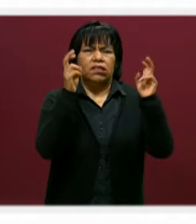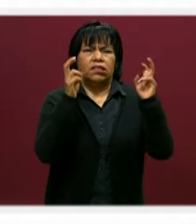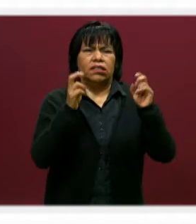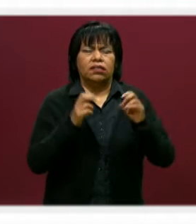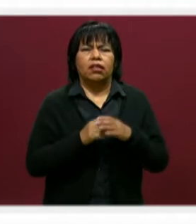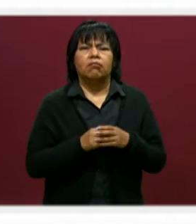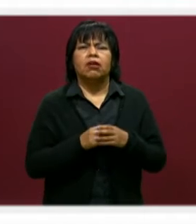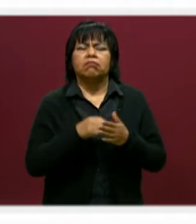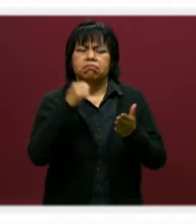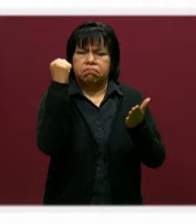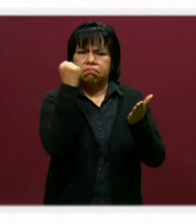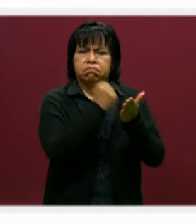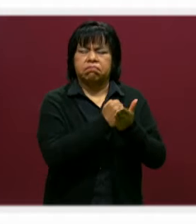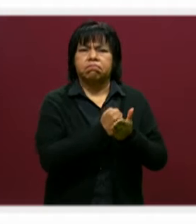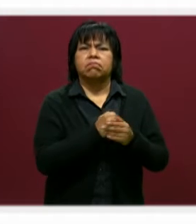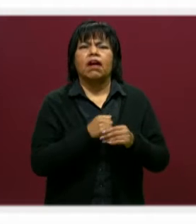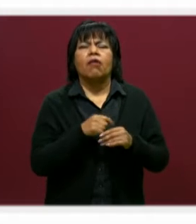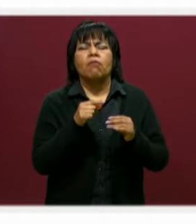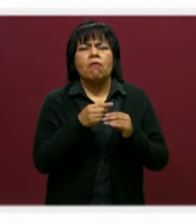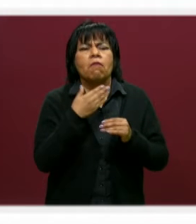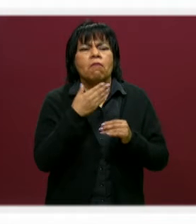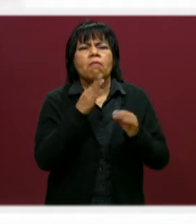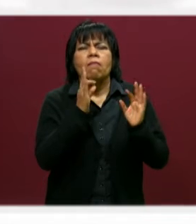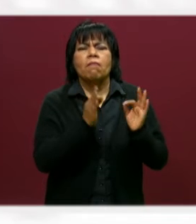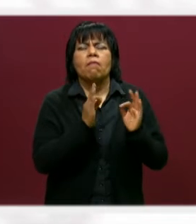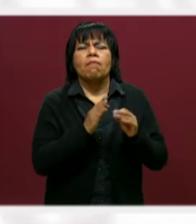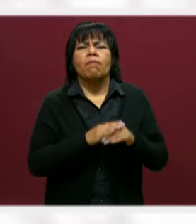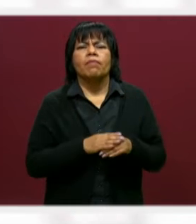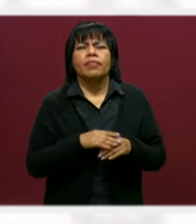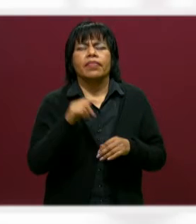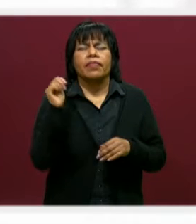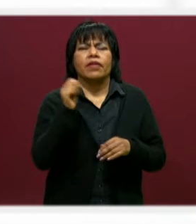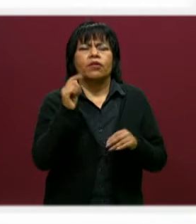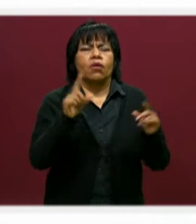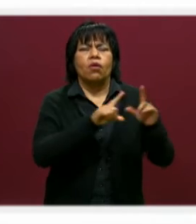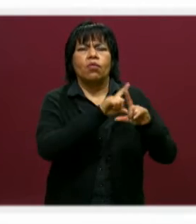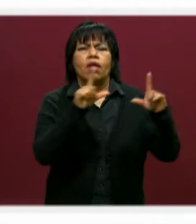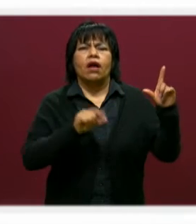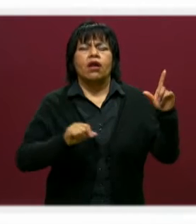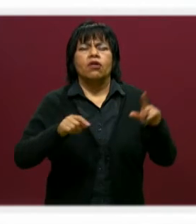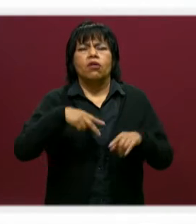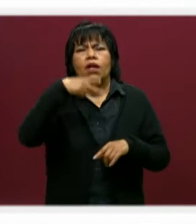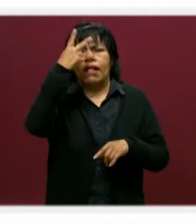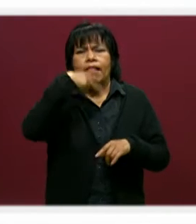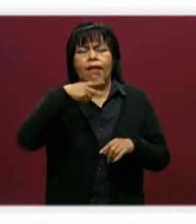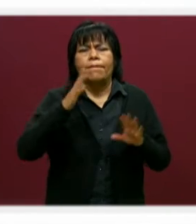están acreditados ante el CASEY y tienen el aval del Tecnológico Nacional de México.